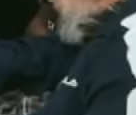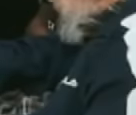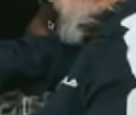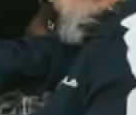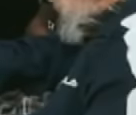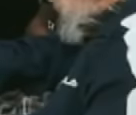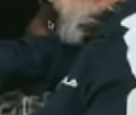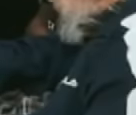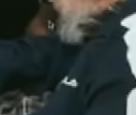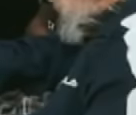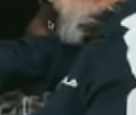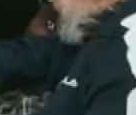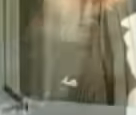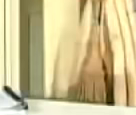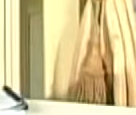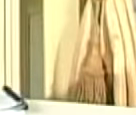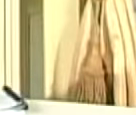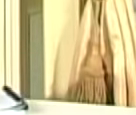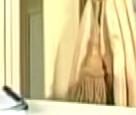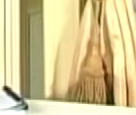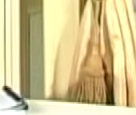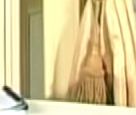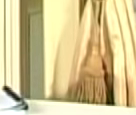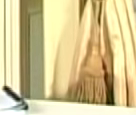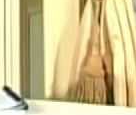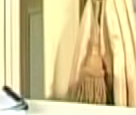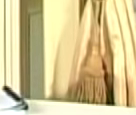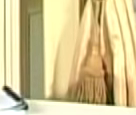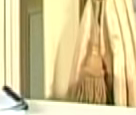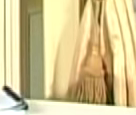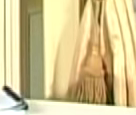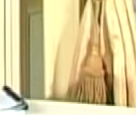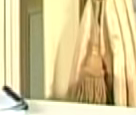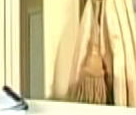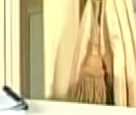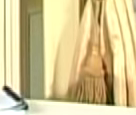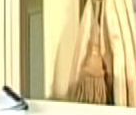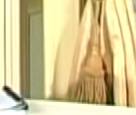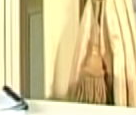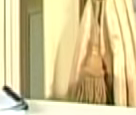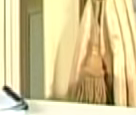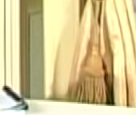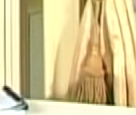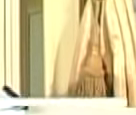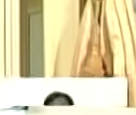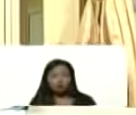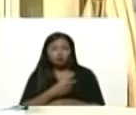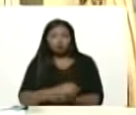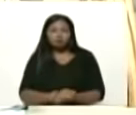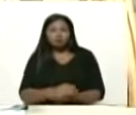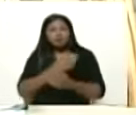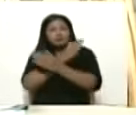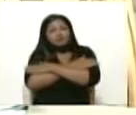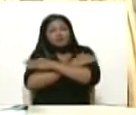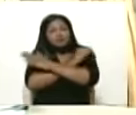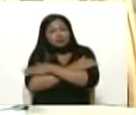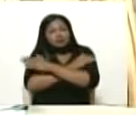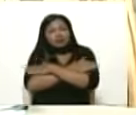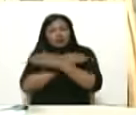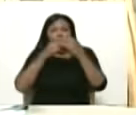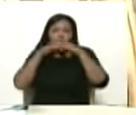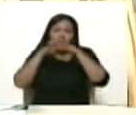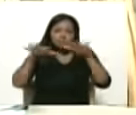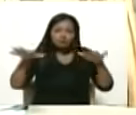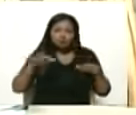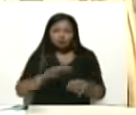noventa cinco años mañana viernes 13 de agosto felicidades y bendiciones